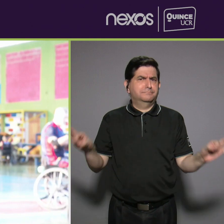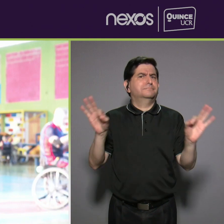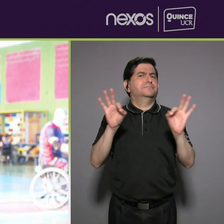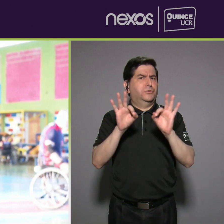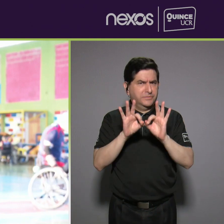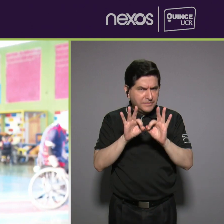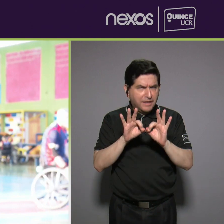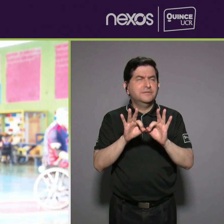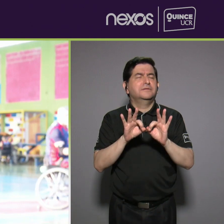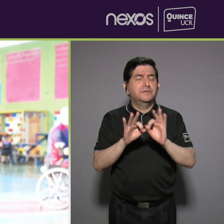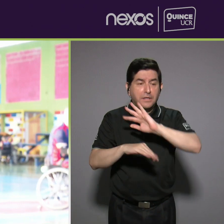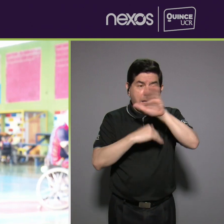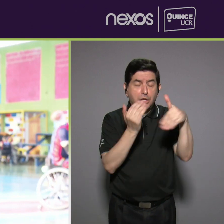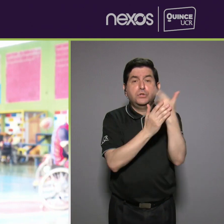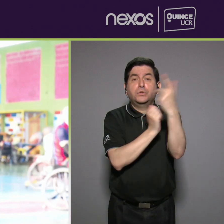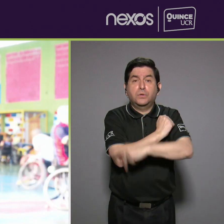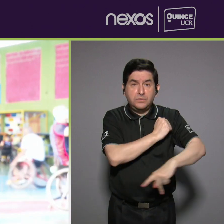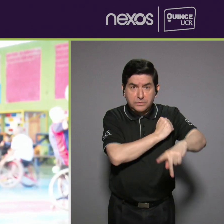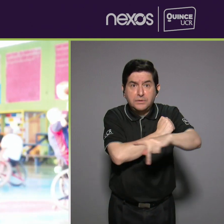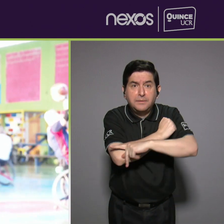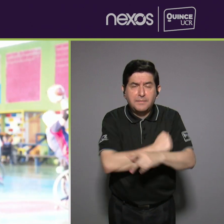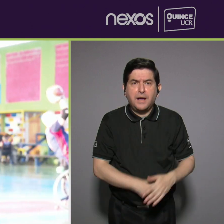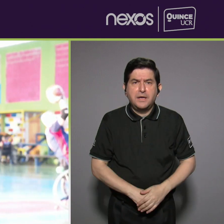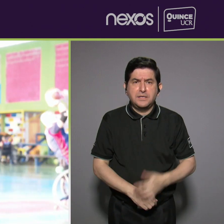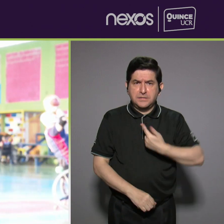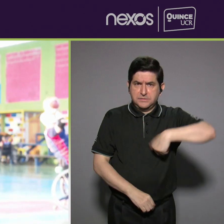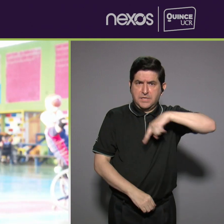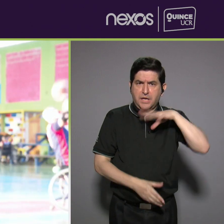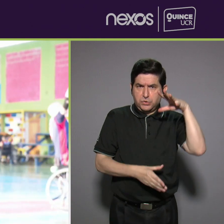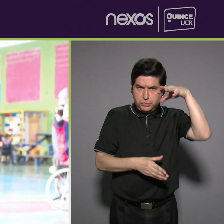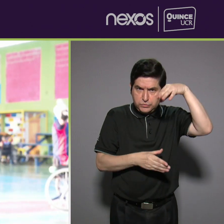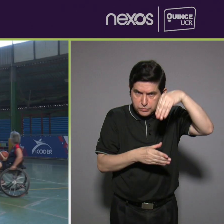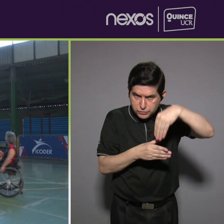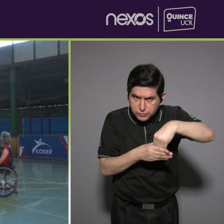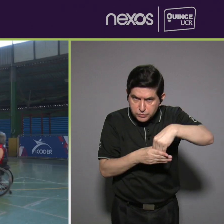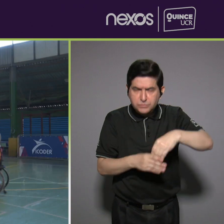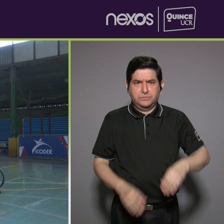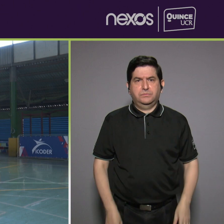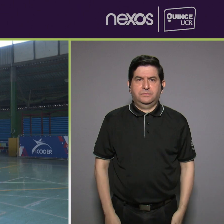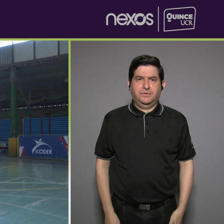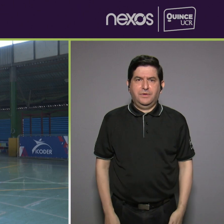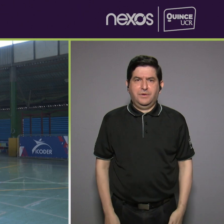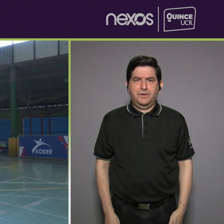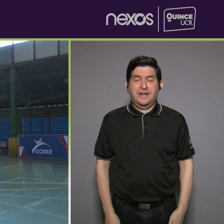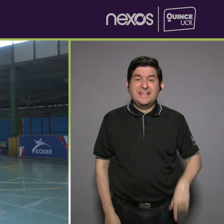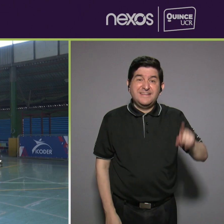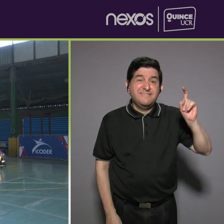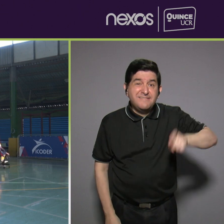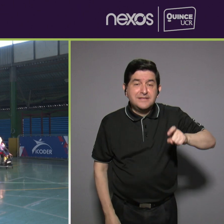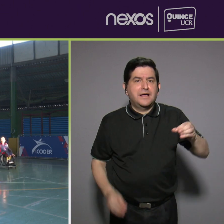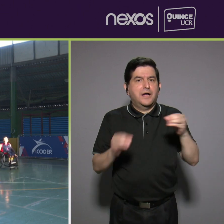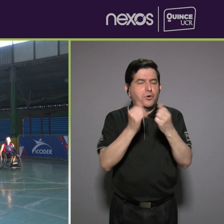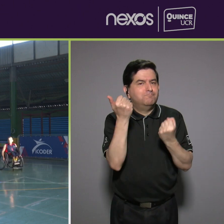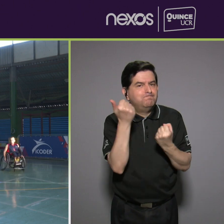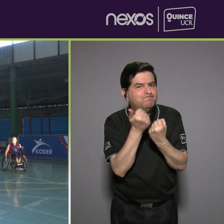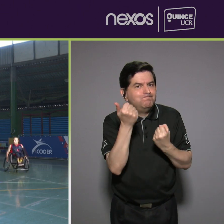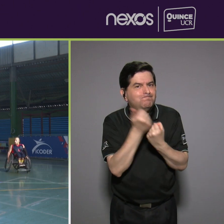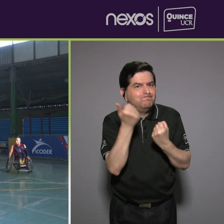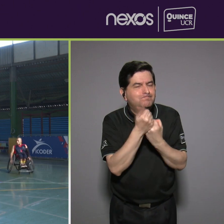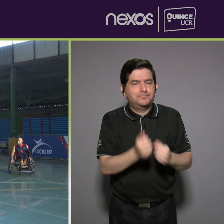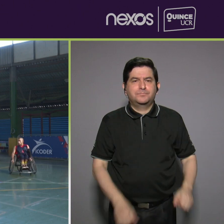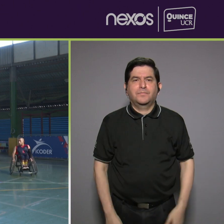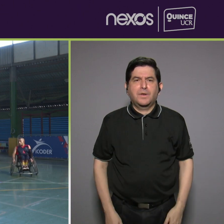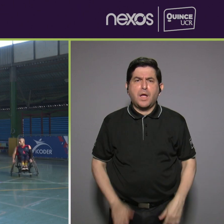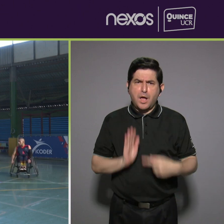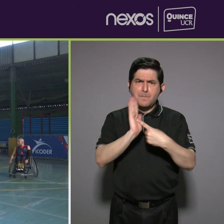todo el país que nos tomen en cuenta más bien necesitamos mucho más apoyo Y